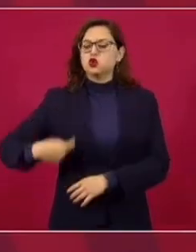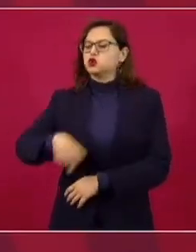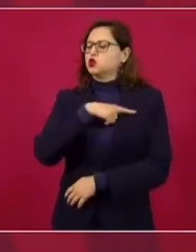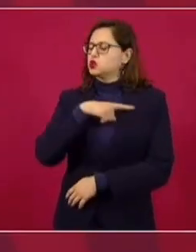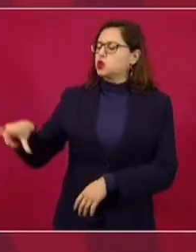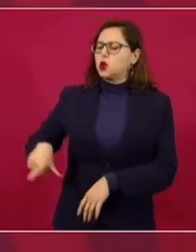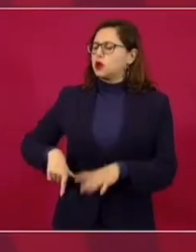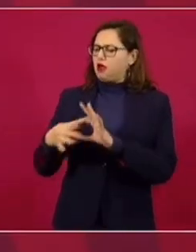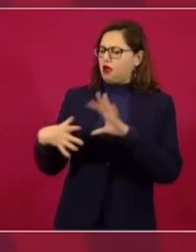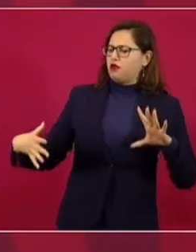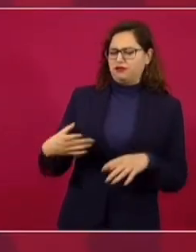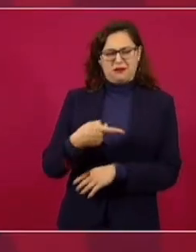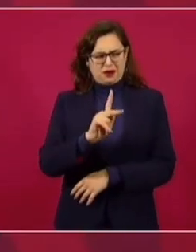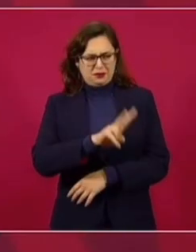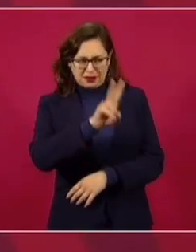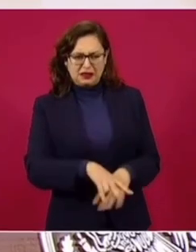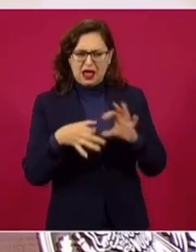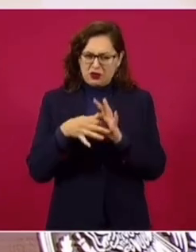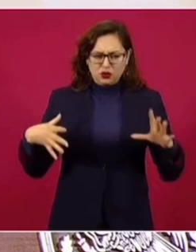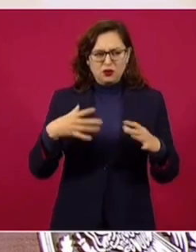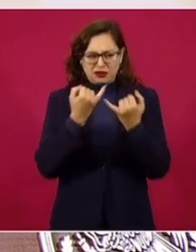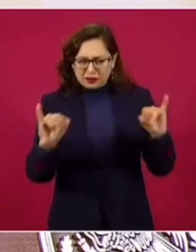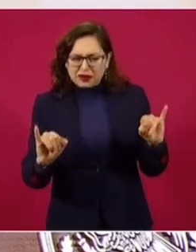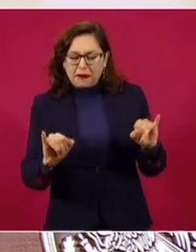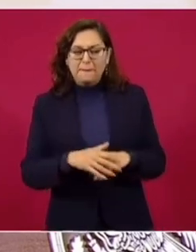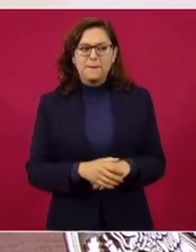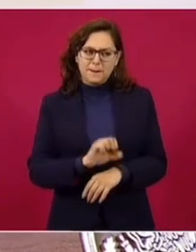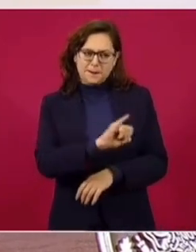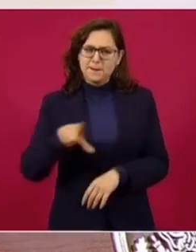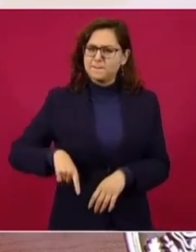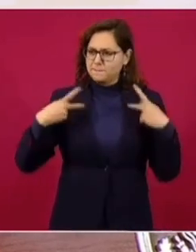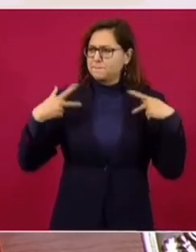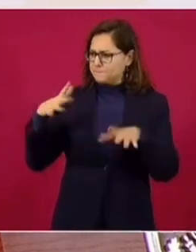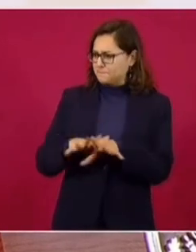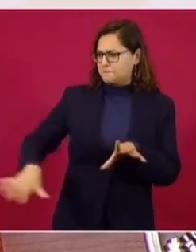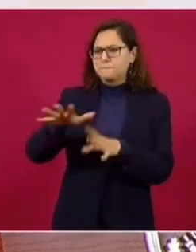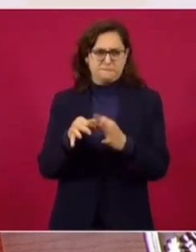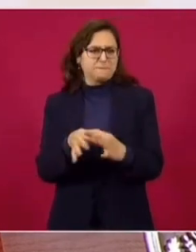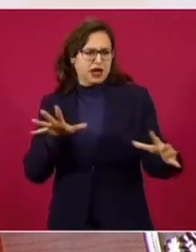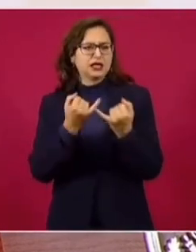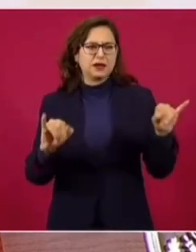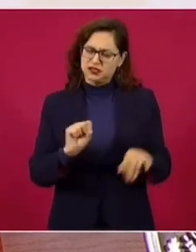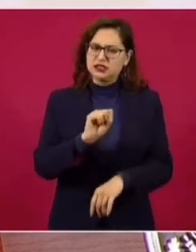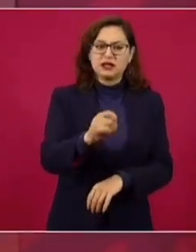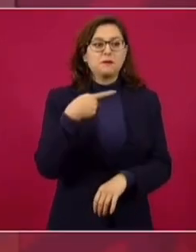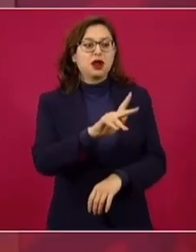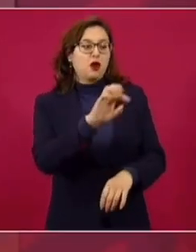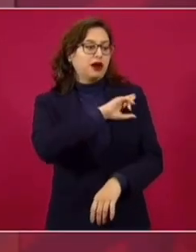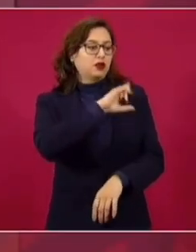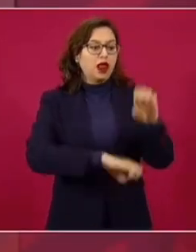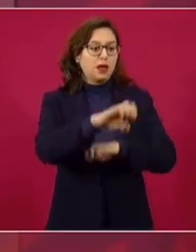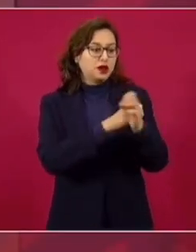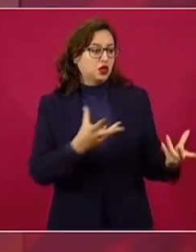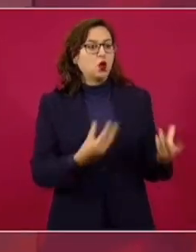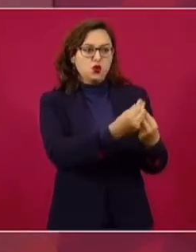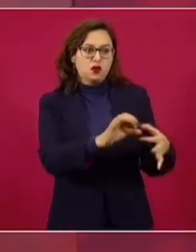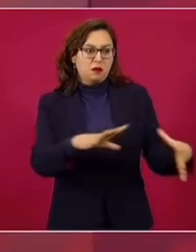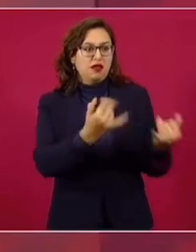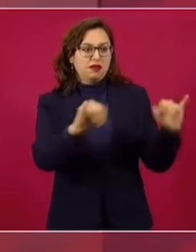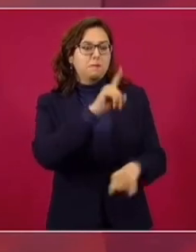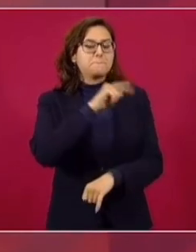¿Independientes de quién? Son independientes del pueblo, no de los grupos de intereses creados. Entonces, ¿para qué